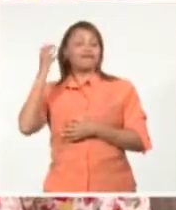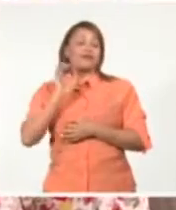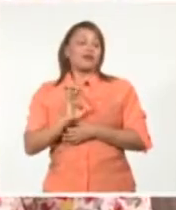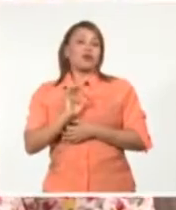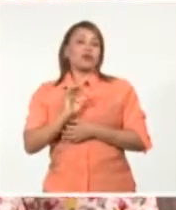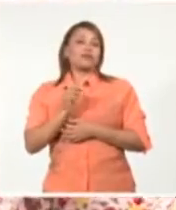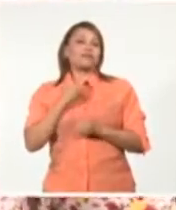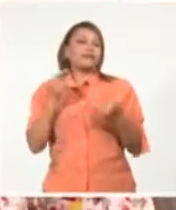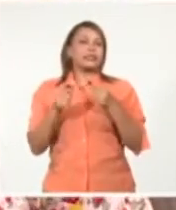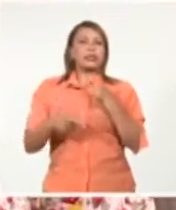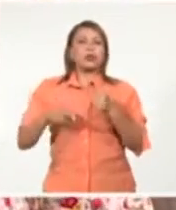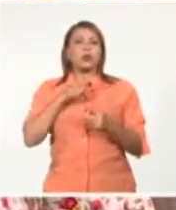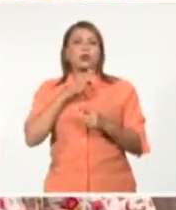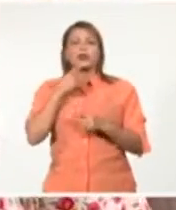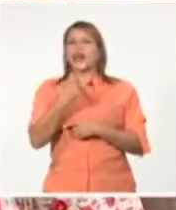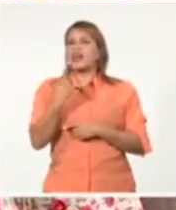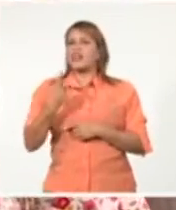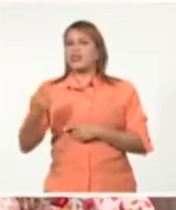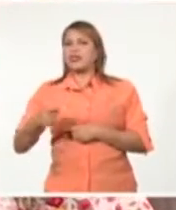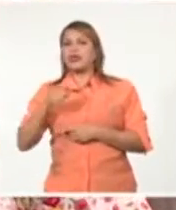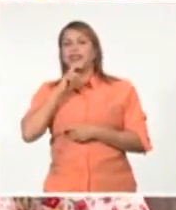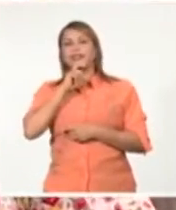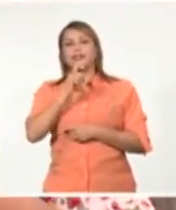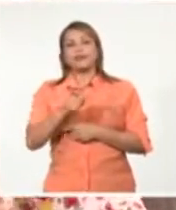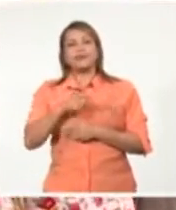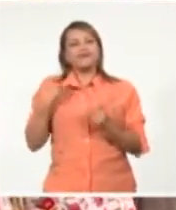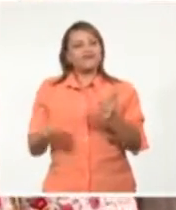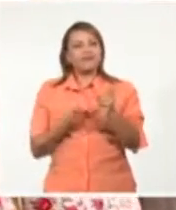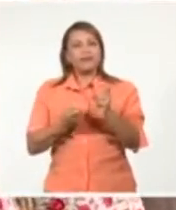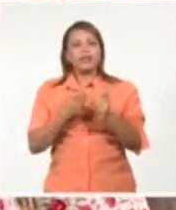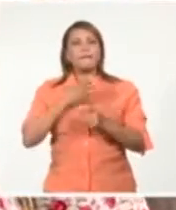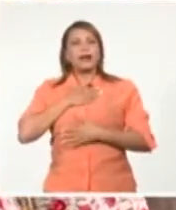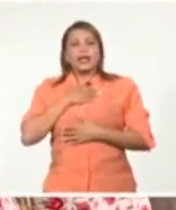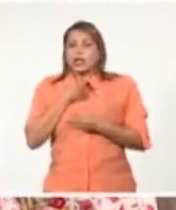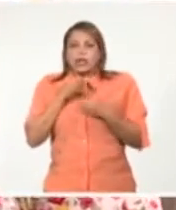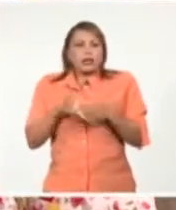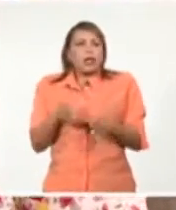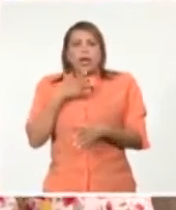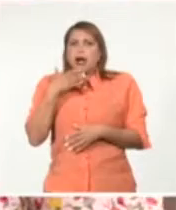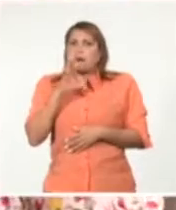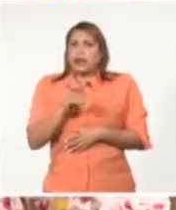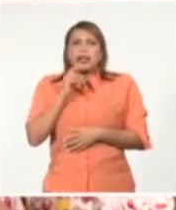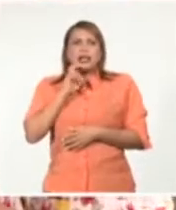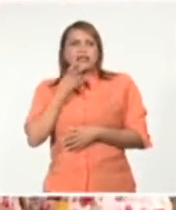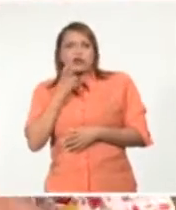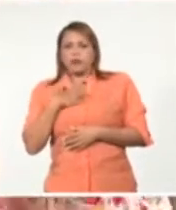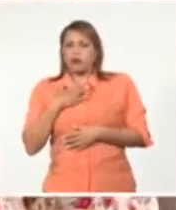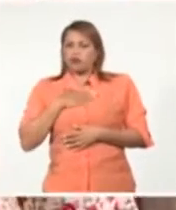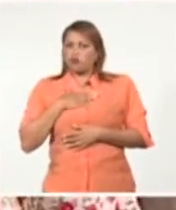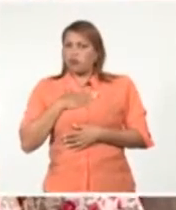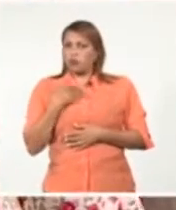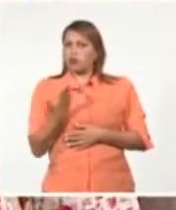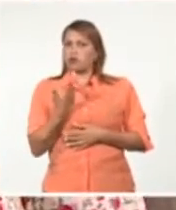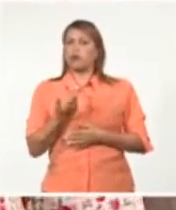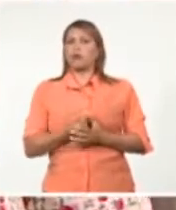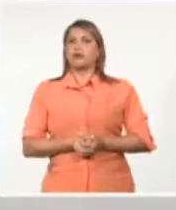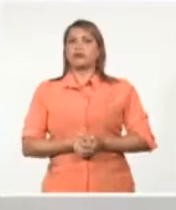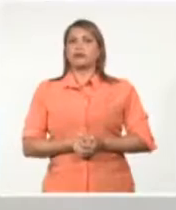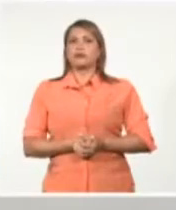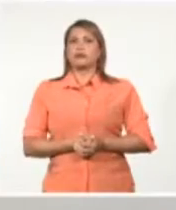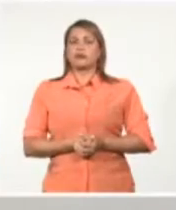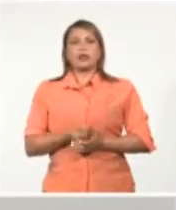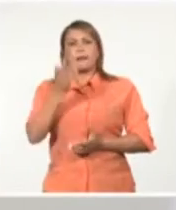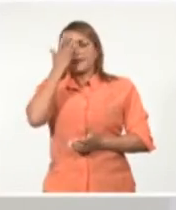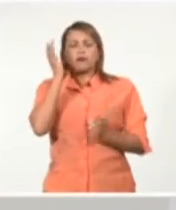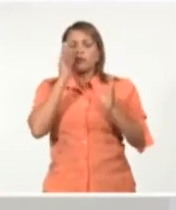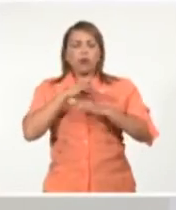cada día es más difícil luchar para que nos dejen hablar nuestro idioma y hacerlo públicamente, sin ninguna